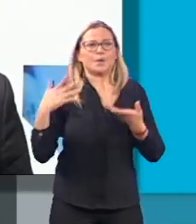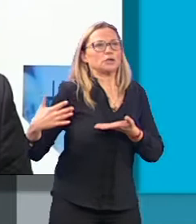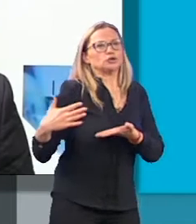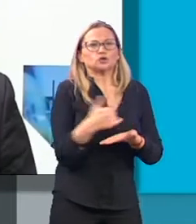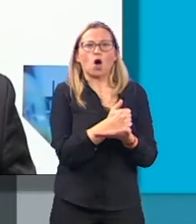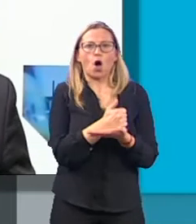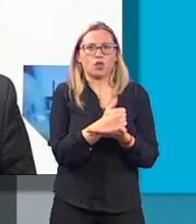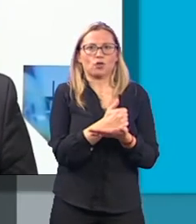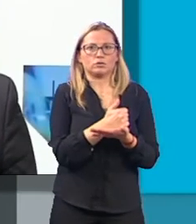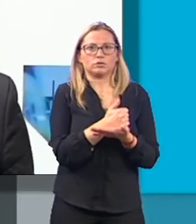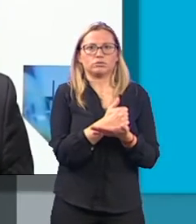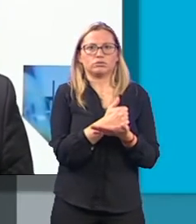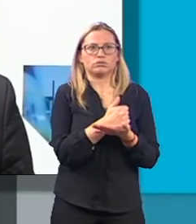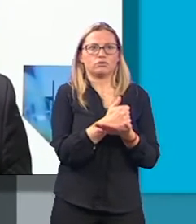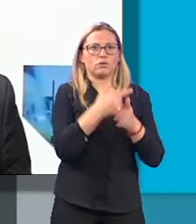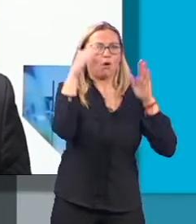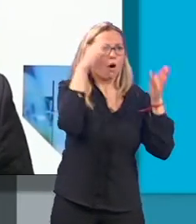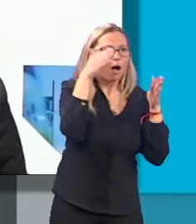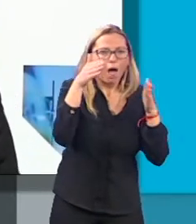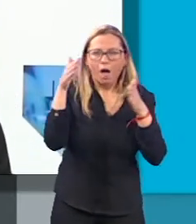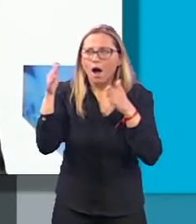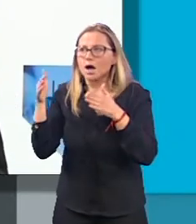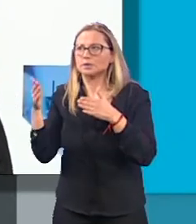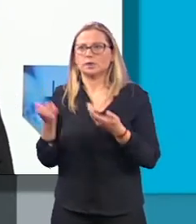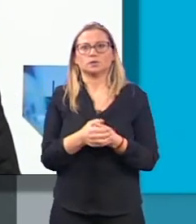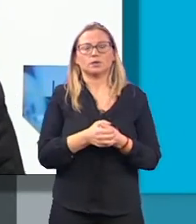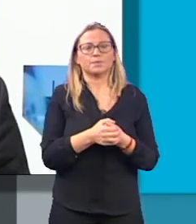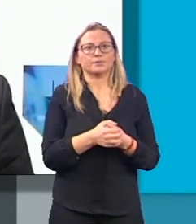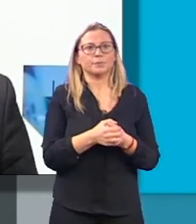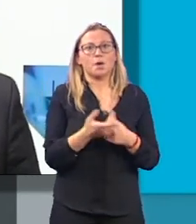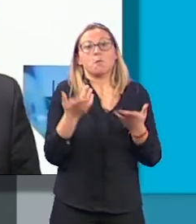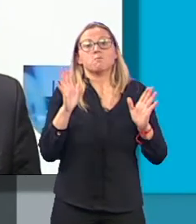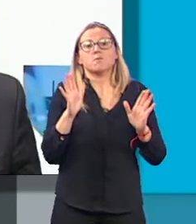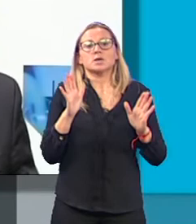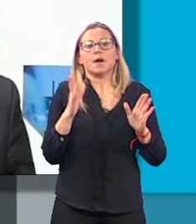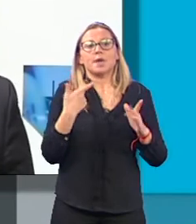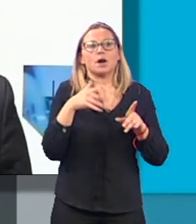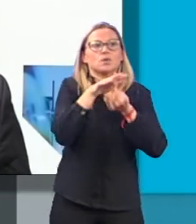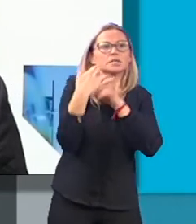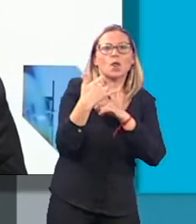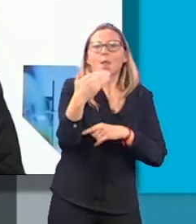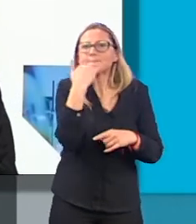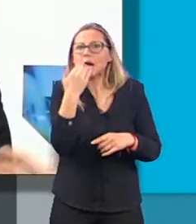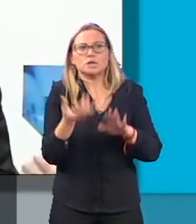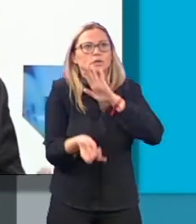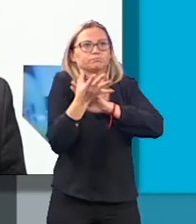dispositivo atento durante toda la noche para estar pendientes de cualquier eventualidad que se pudiera dar.